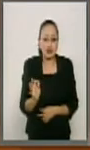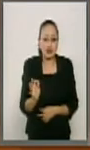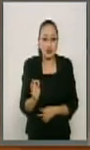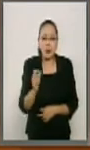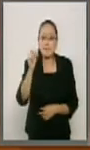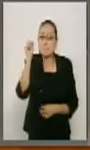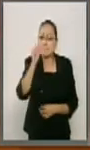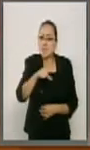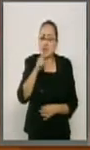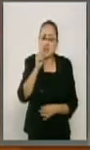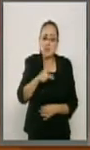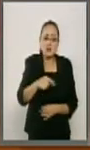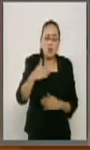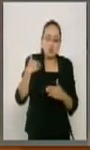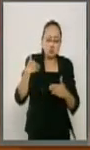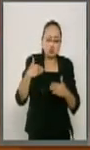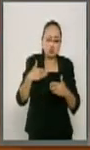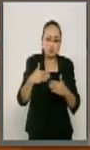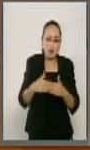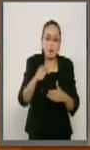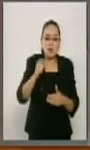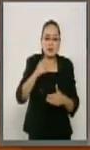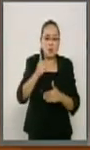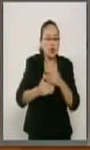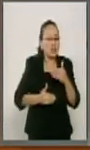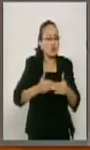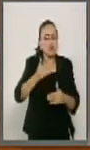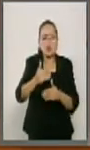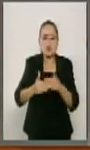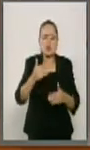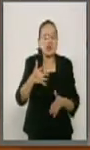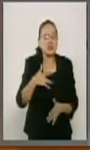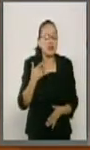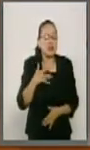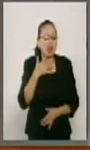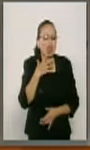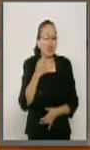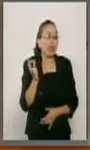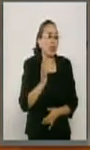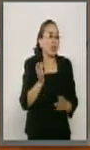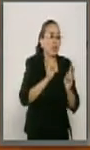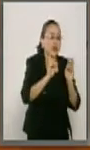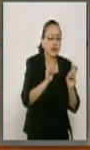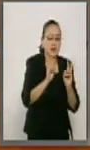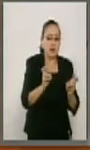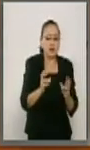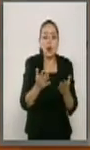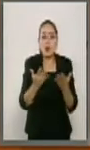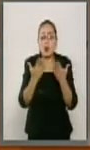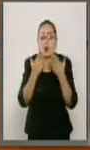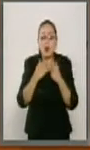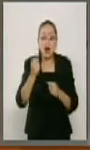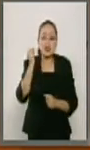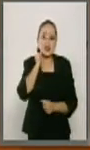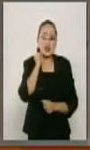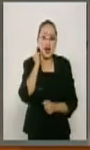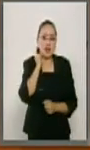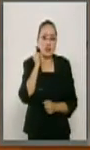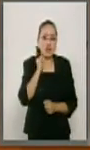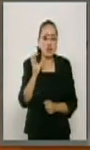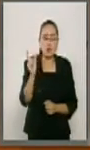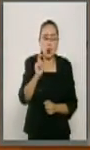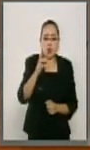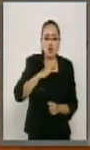lo tomaron durante todo el proceso. Prácticamente no hubo senadores presentes durante las